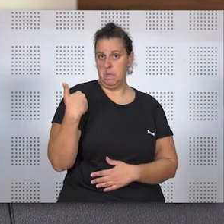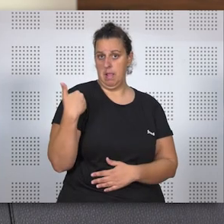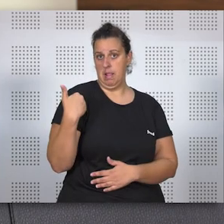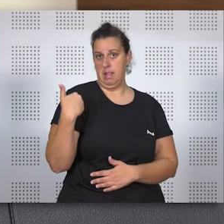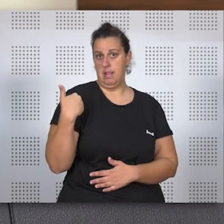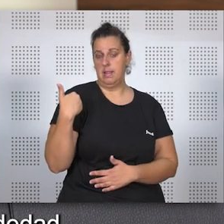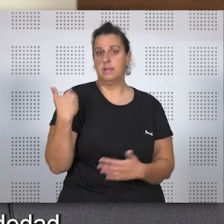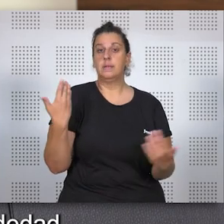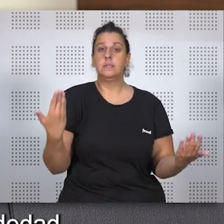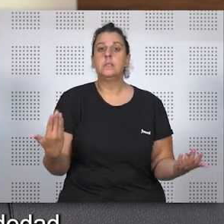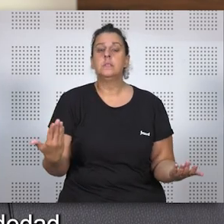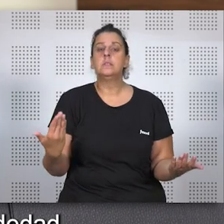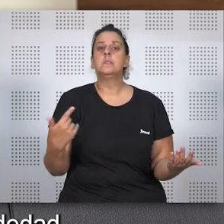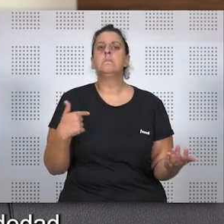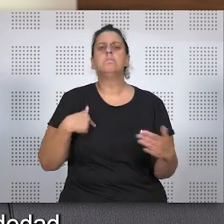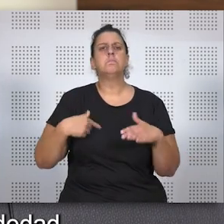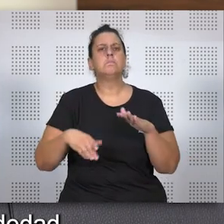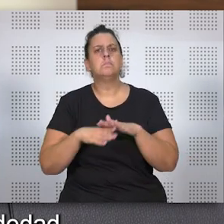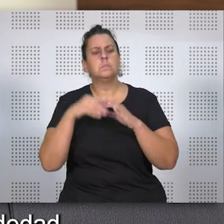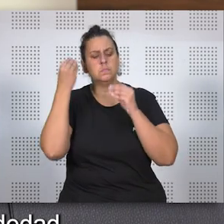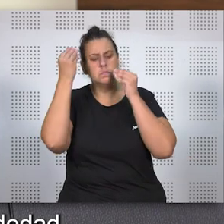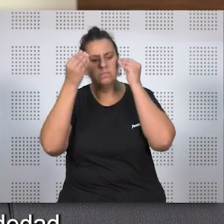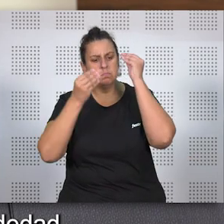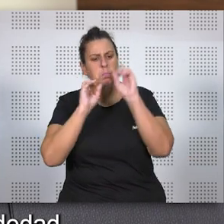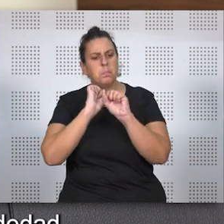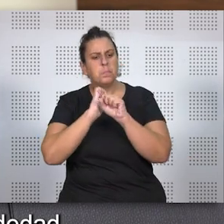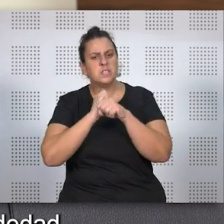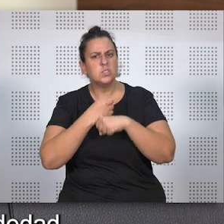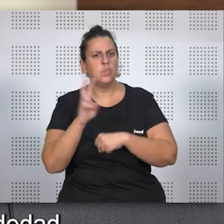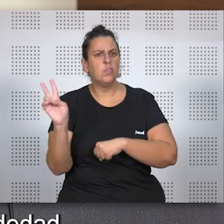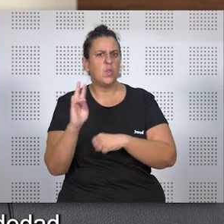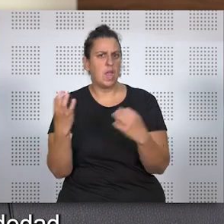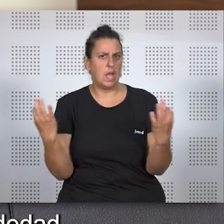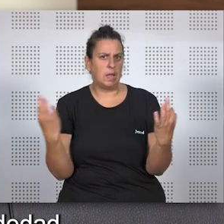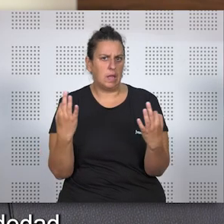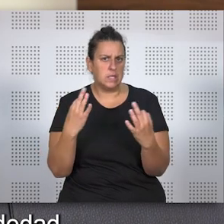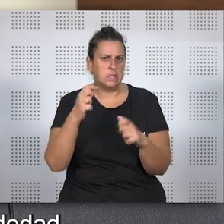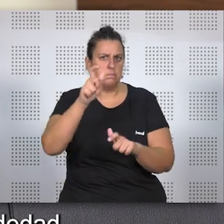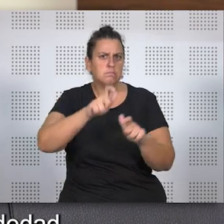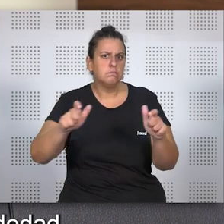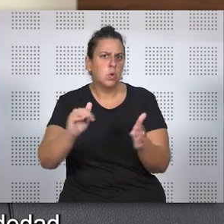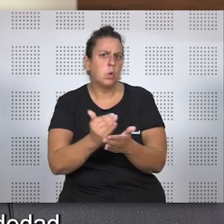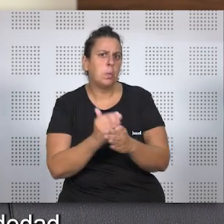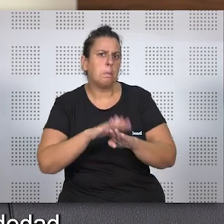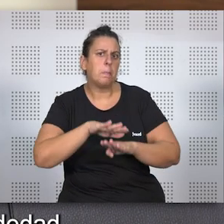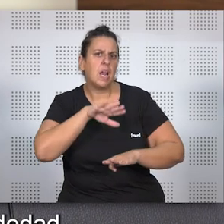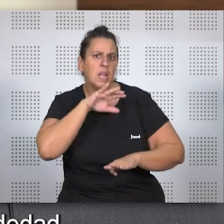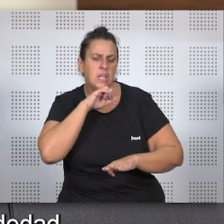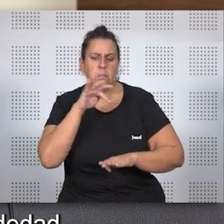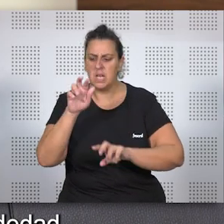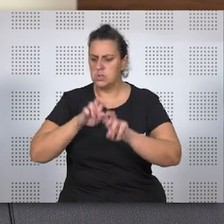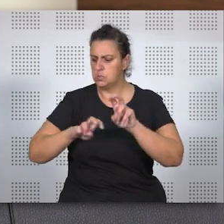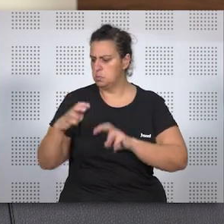tiempo y nos seguimos preguntando qué es la pensión de viudedad, para quién está pensada y por qué se ha